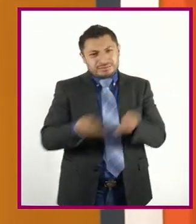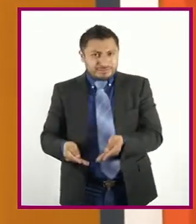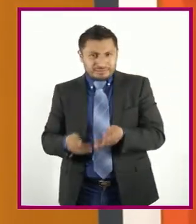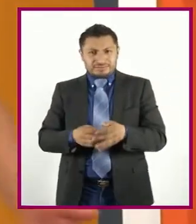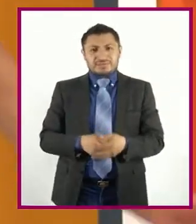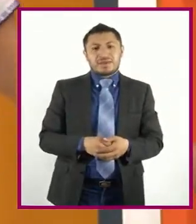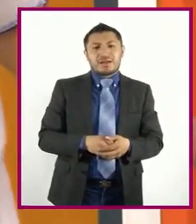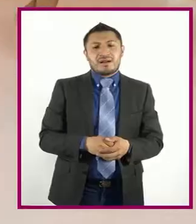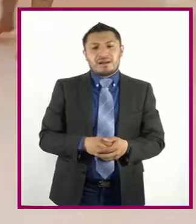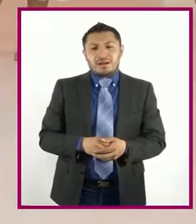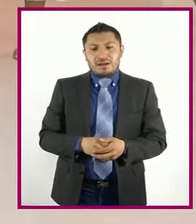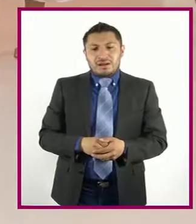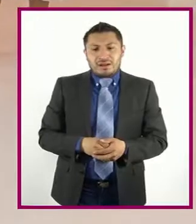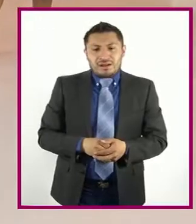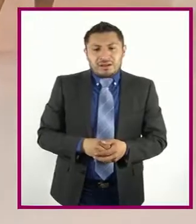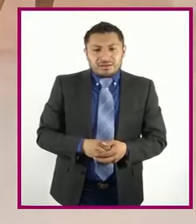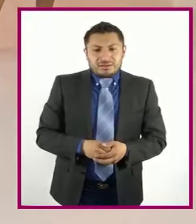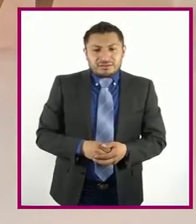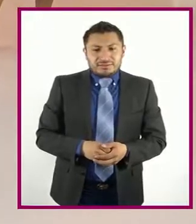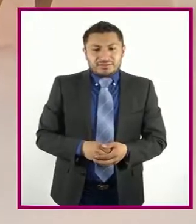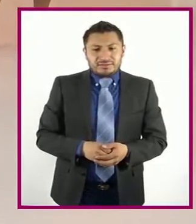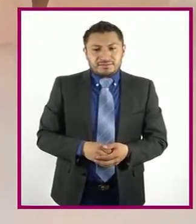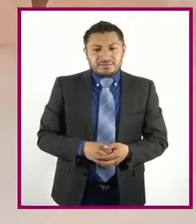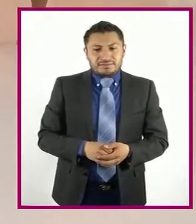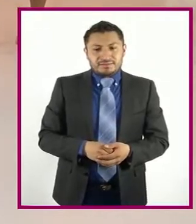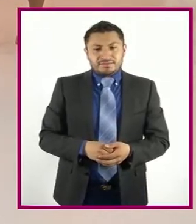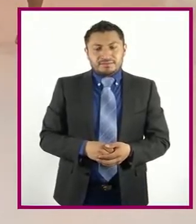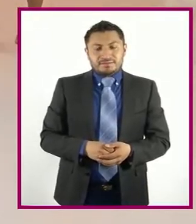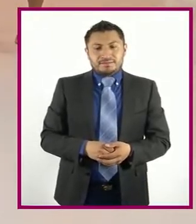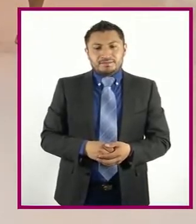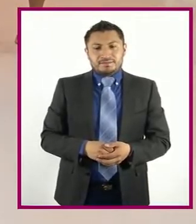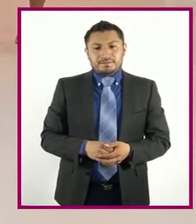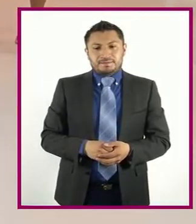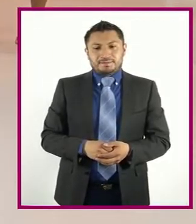Pasa por allá Y aquí lo pones